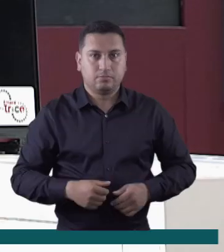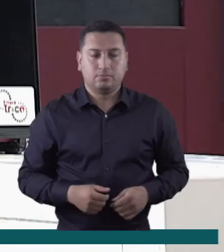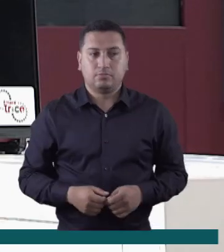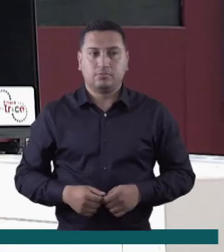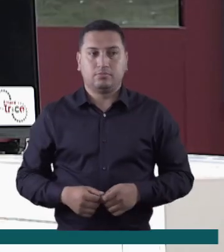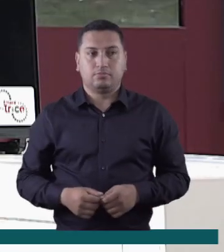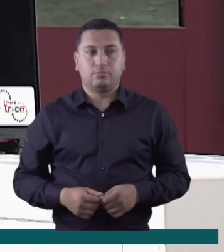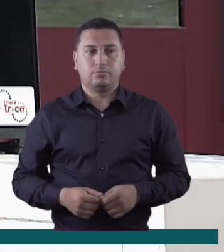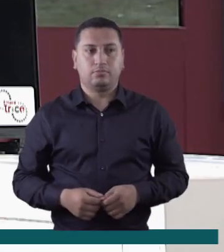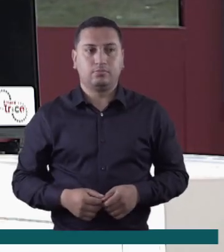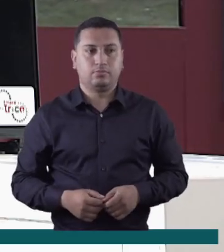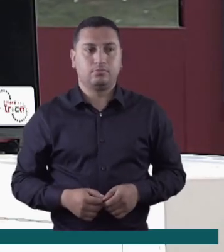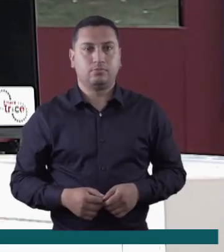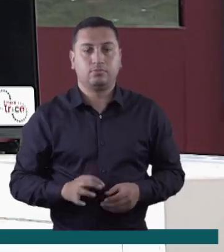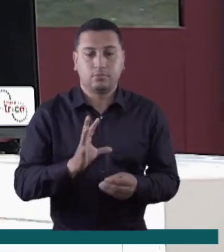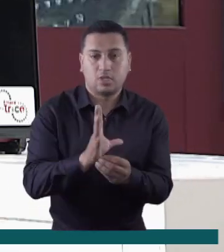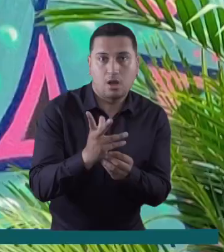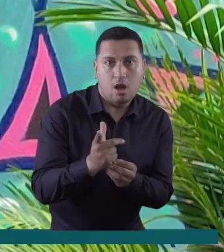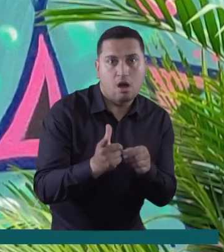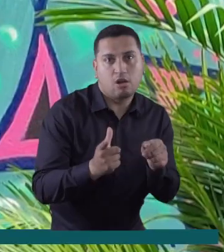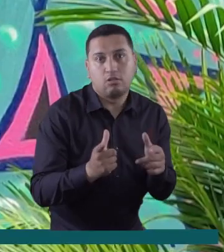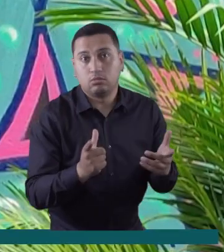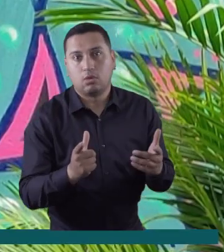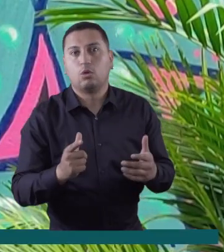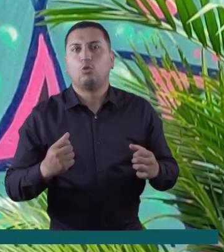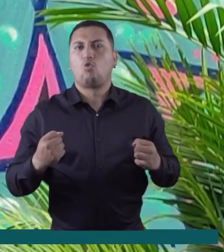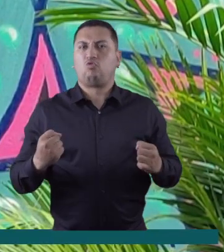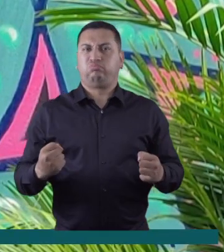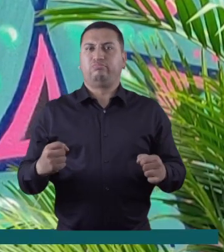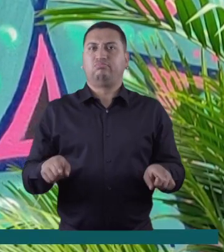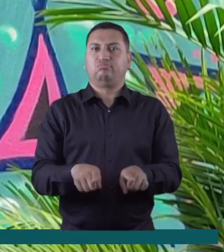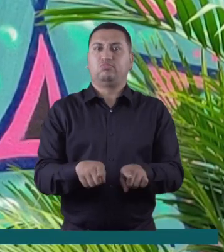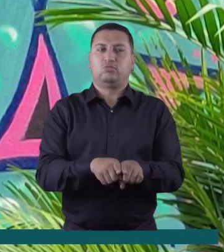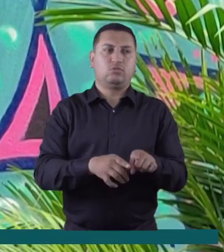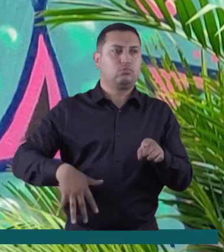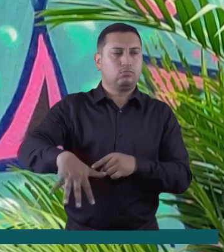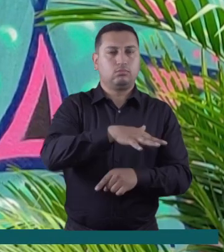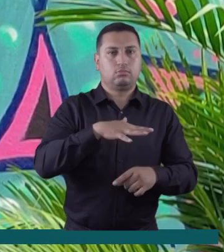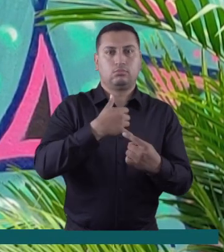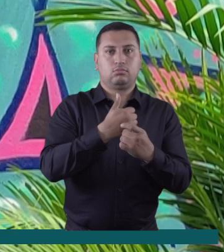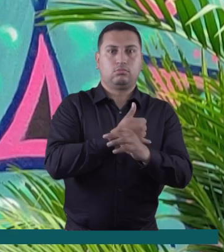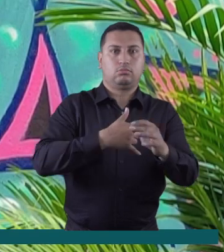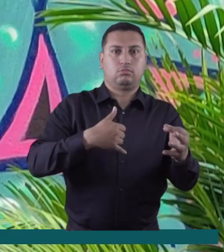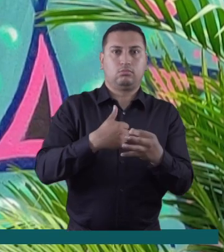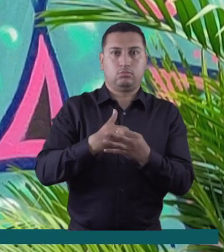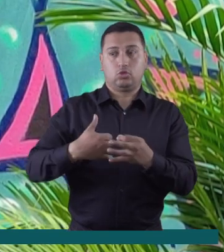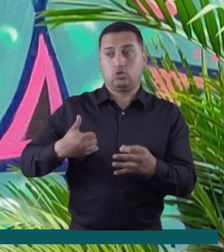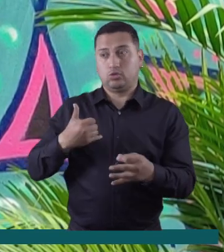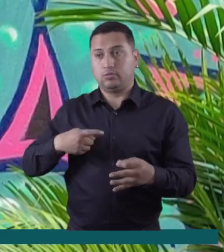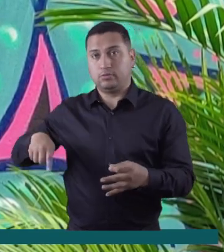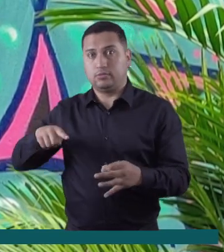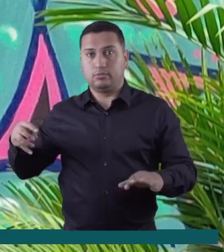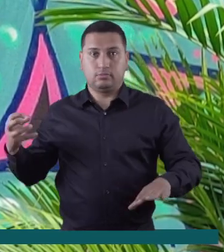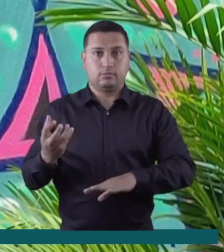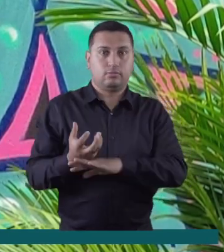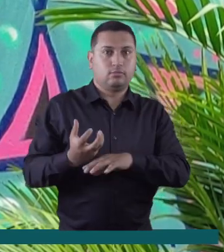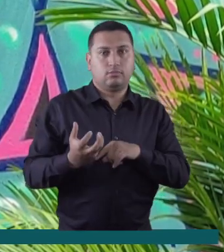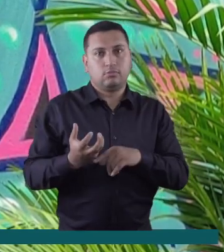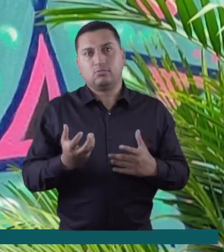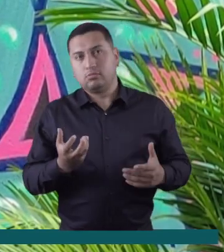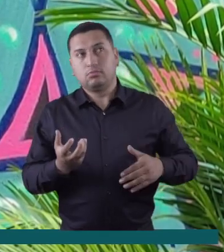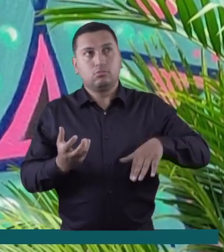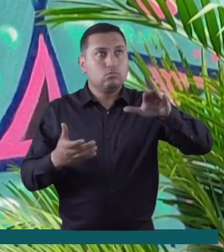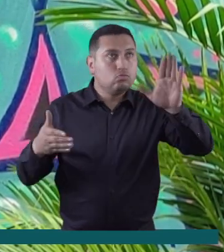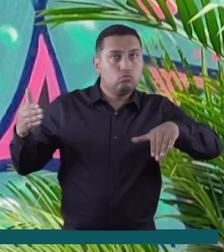algunas de estas calles. Adelante Julio. El arte urbano cada vez toma más fuerza en el departamento del Guaviare, pues los jóvenes que habitan